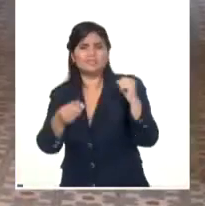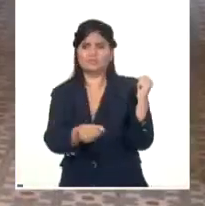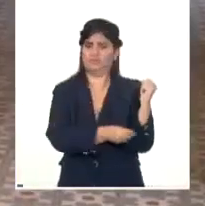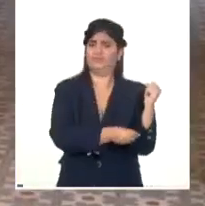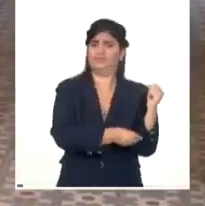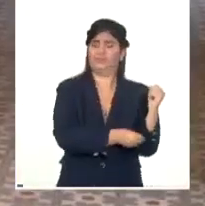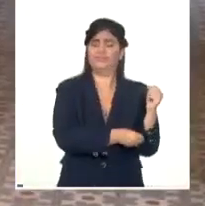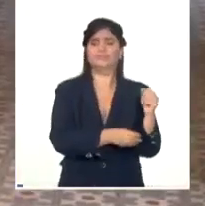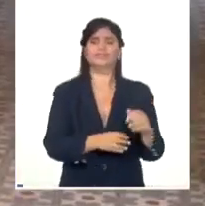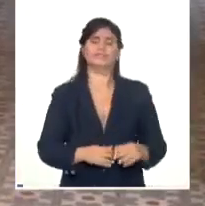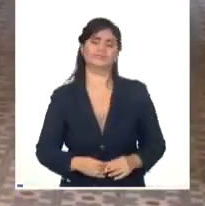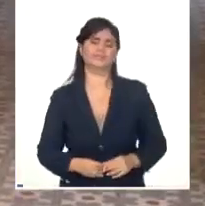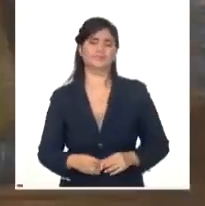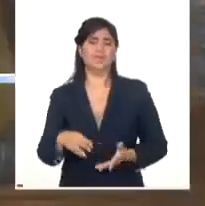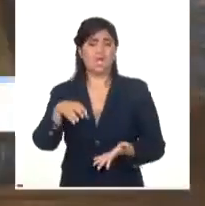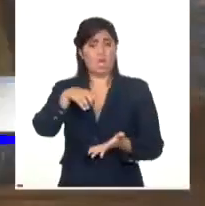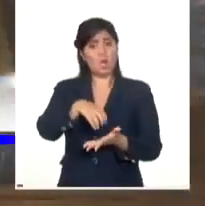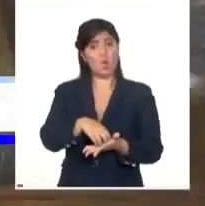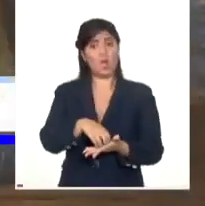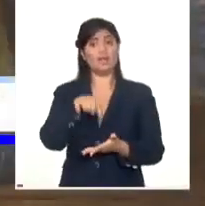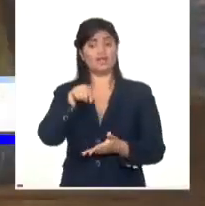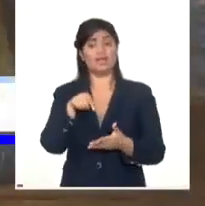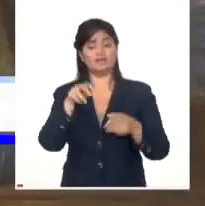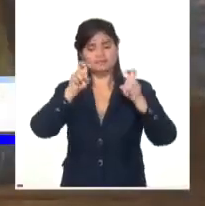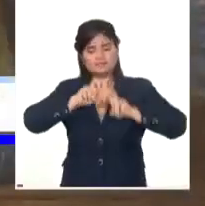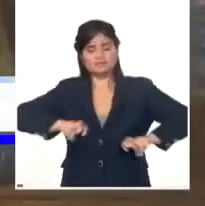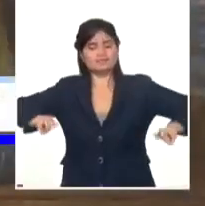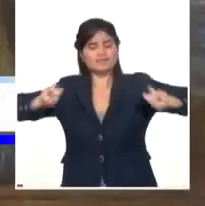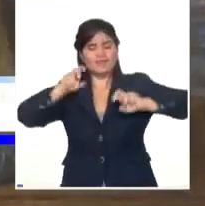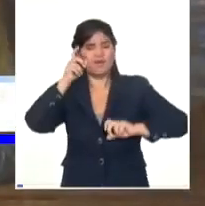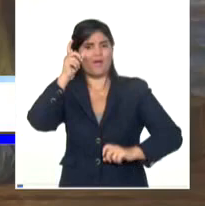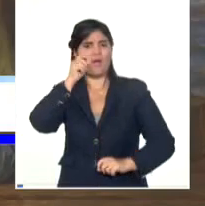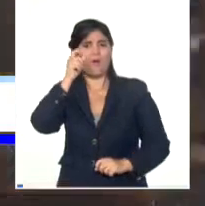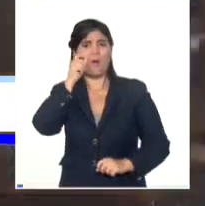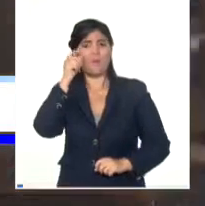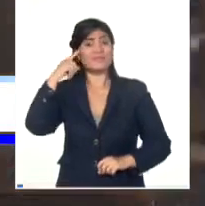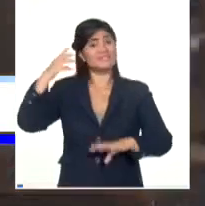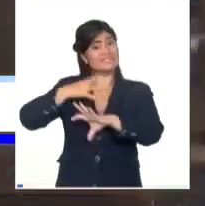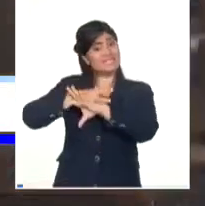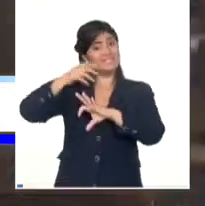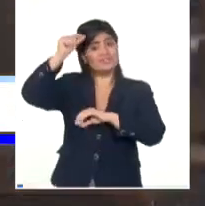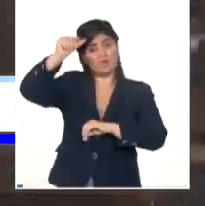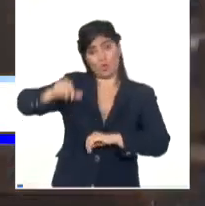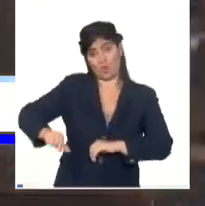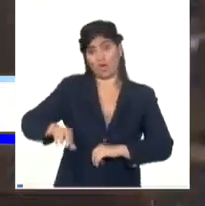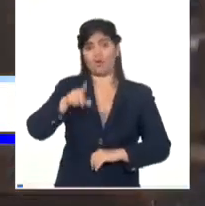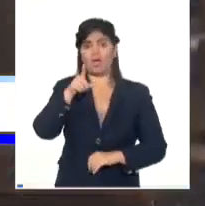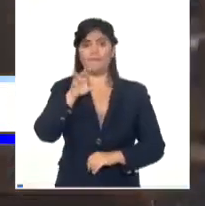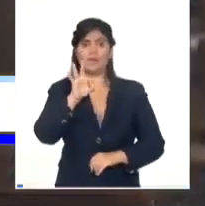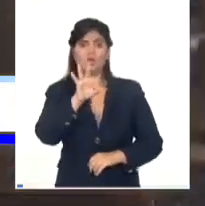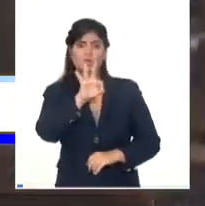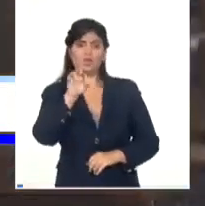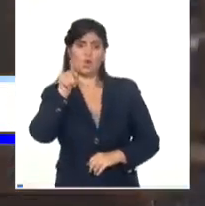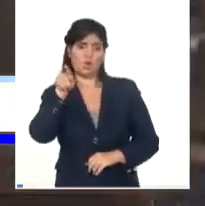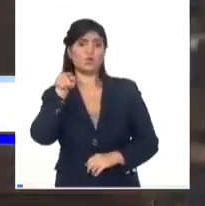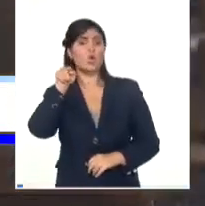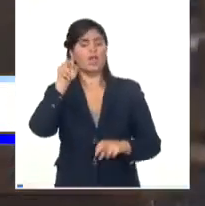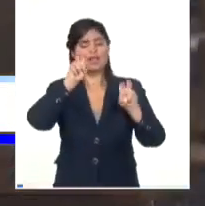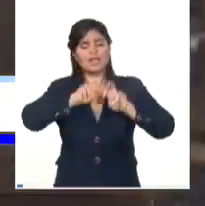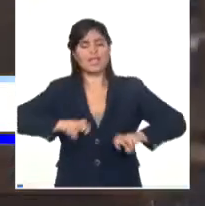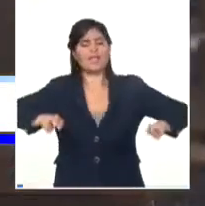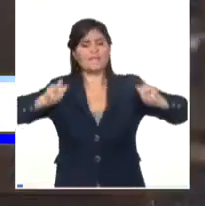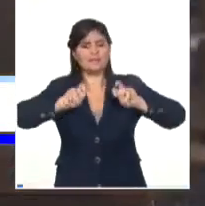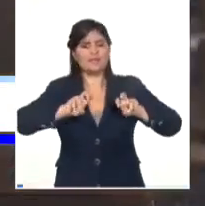Justo en el lugar donde Carlos J. Finlay dio a conocer, en 1881, la teoría del mosquito como